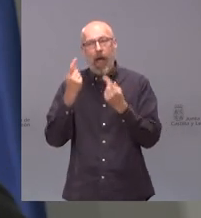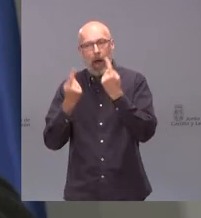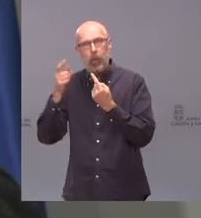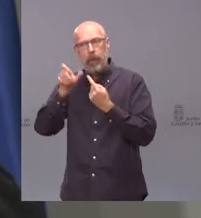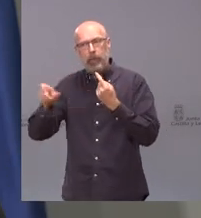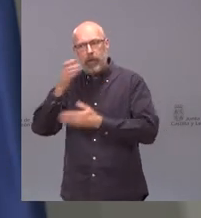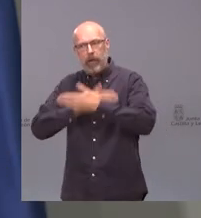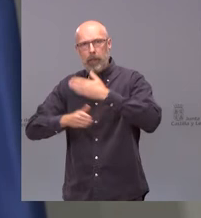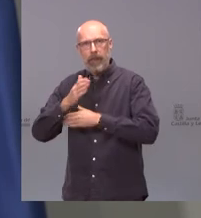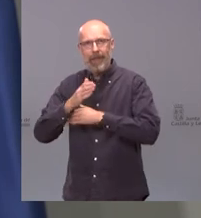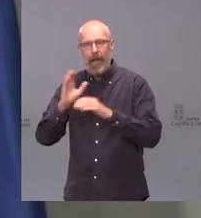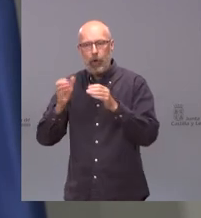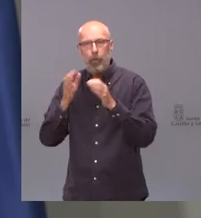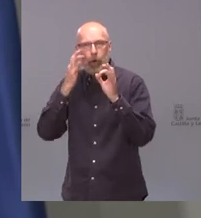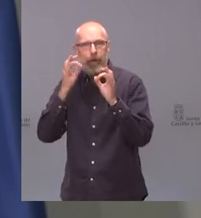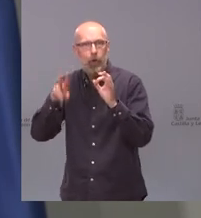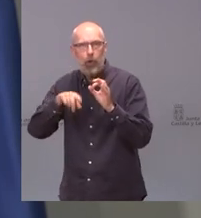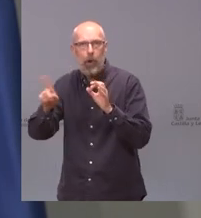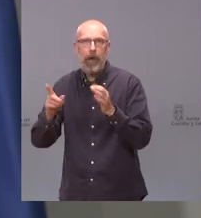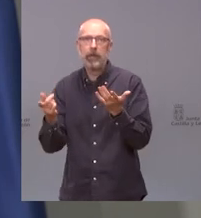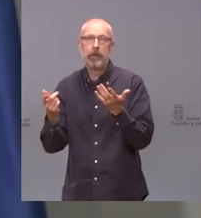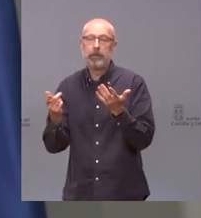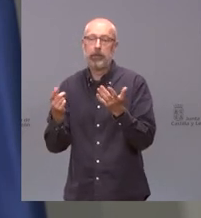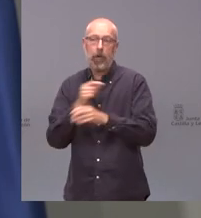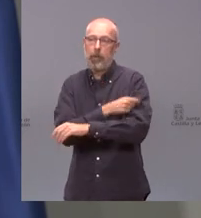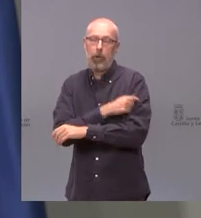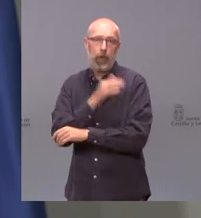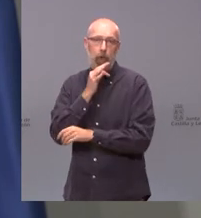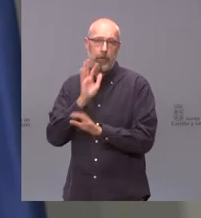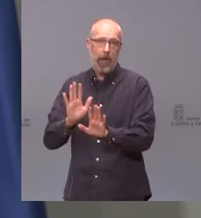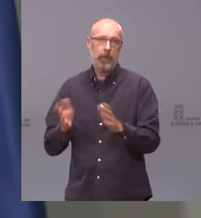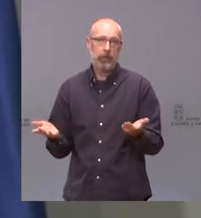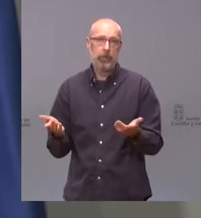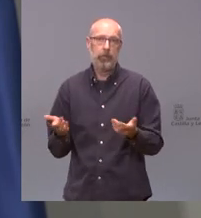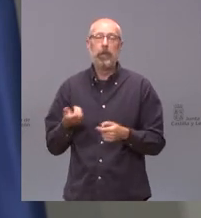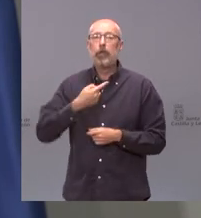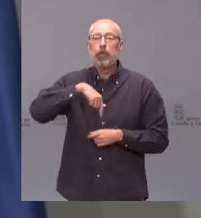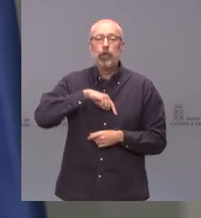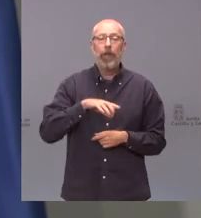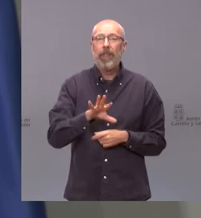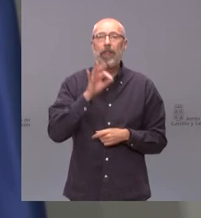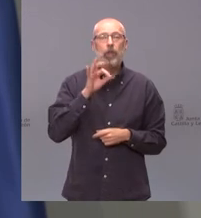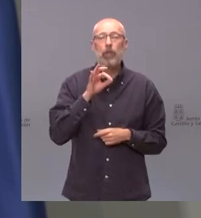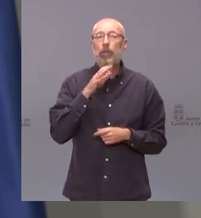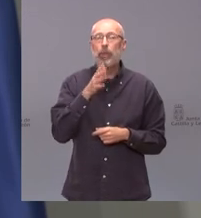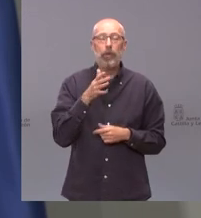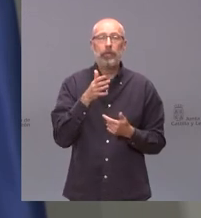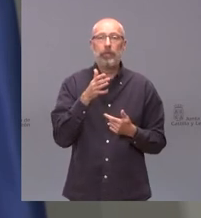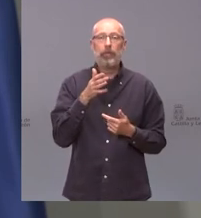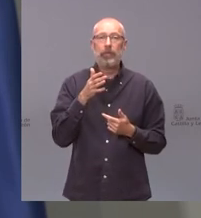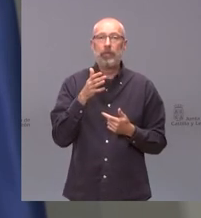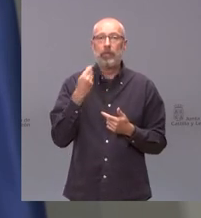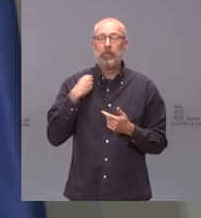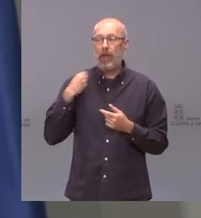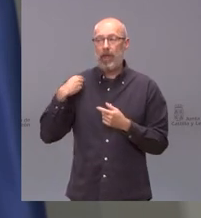en territorio nacional por tanto no han sido no han sido vacunados nosotros tomamos las decisiones de acuerdo seguimos las